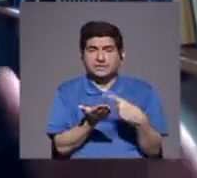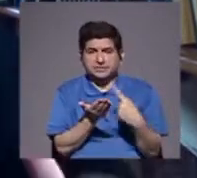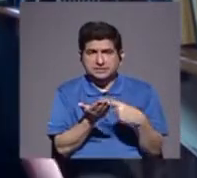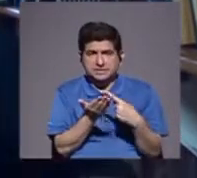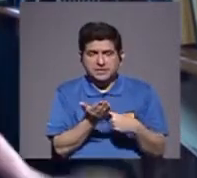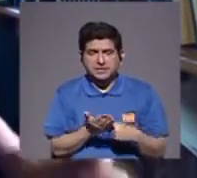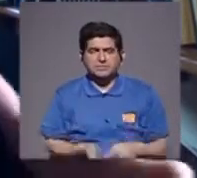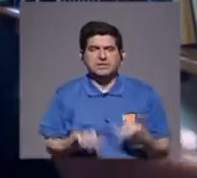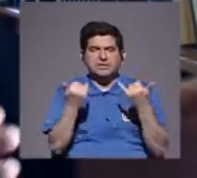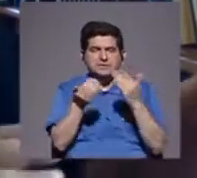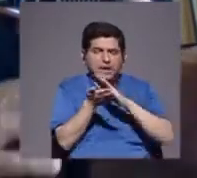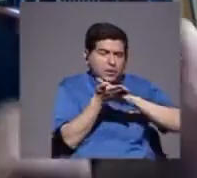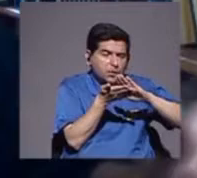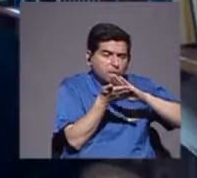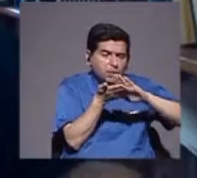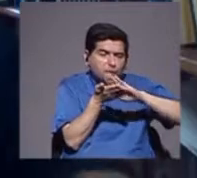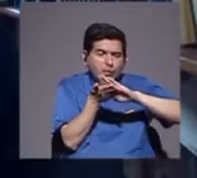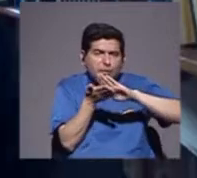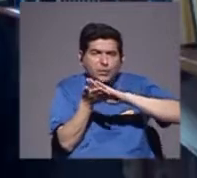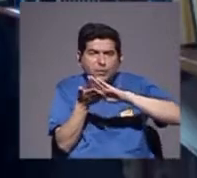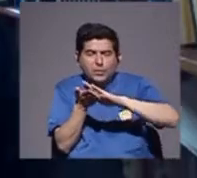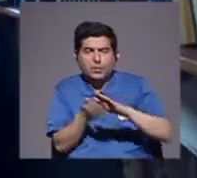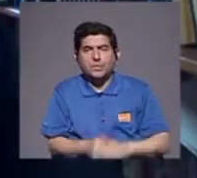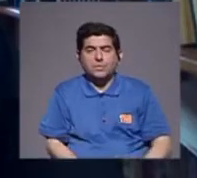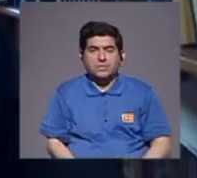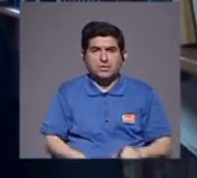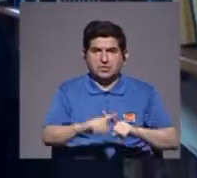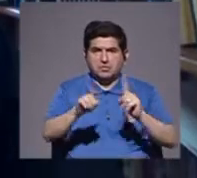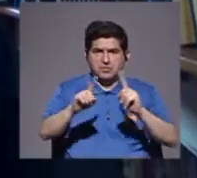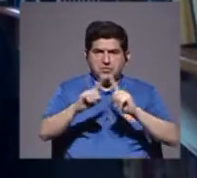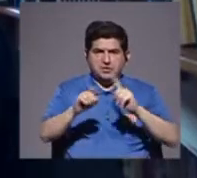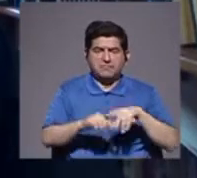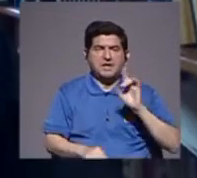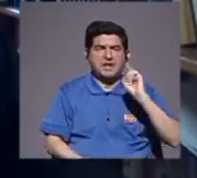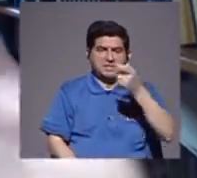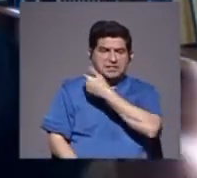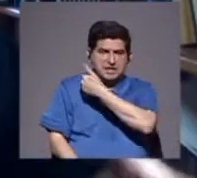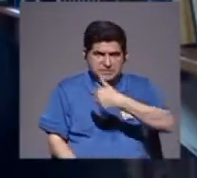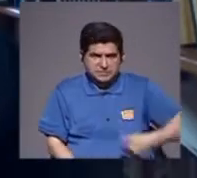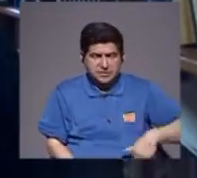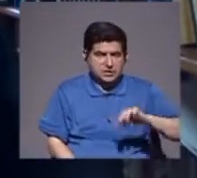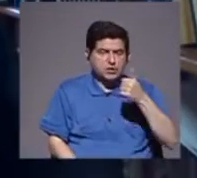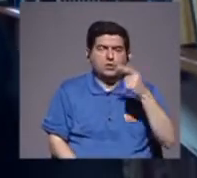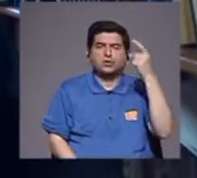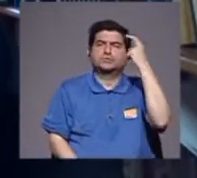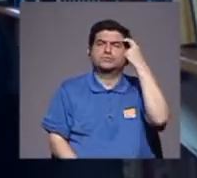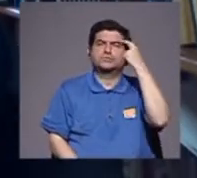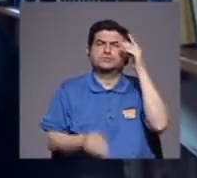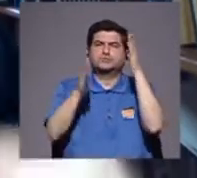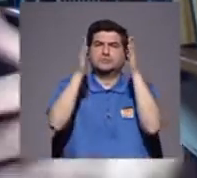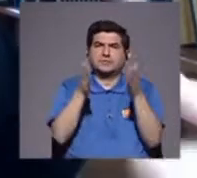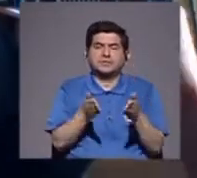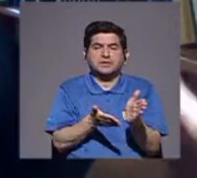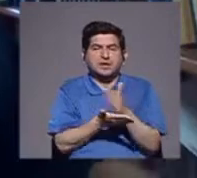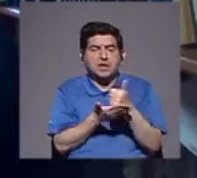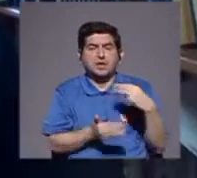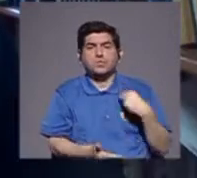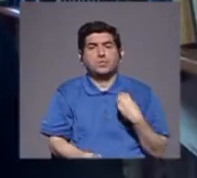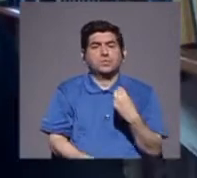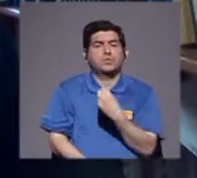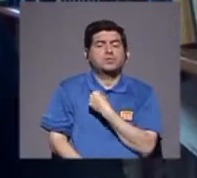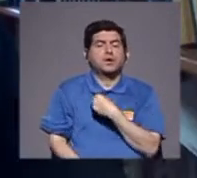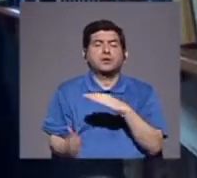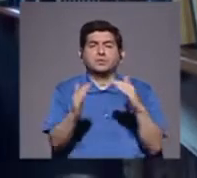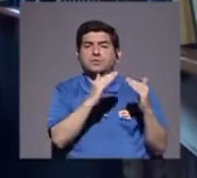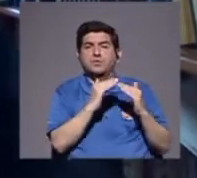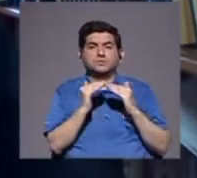ido depurando, efectivamente, desde que algunos distinguidos expresidentes y otros pensadores y algunos miembros también de